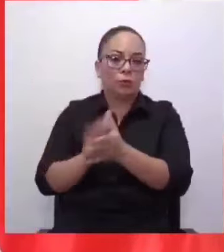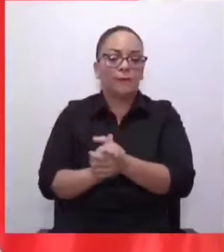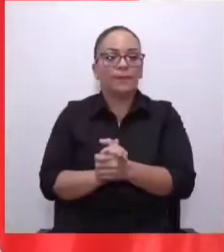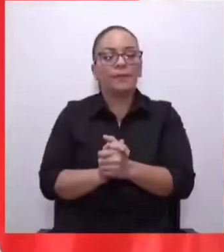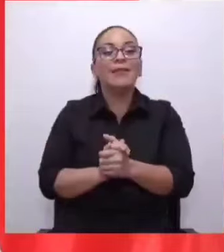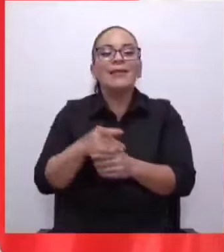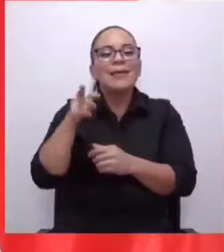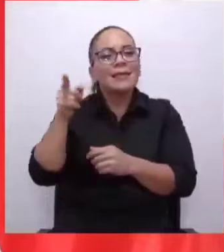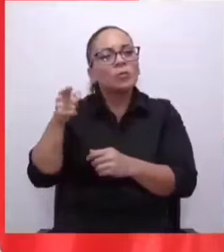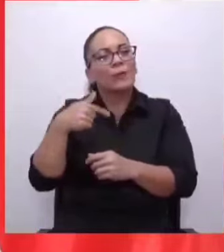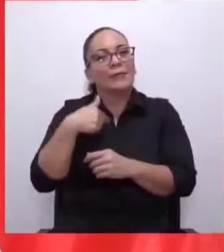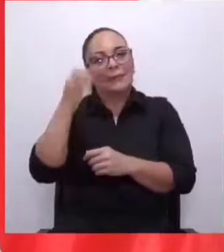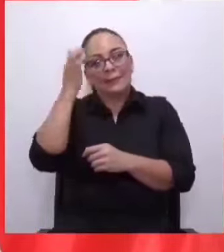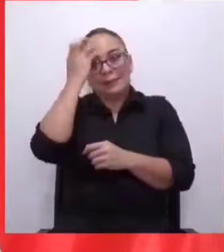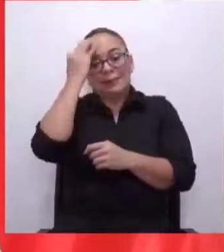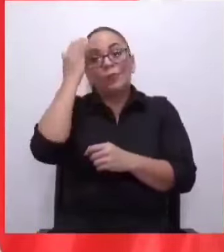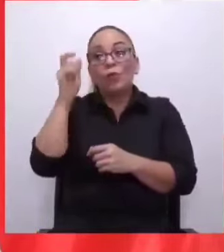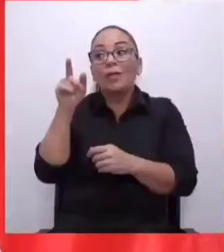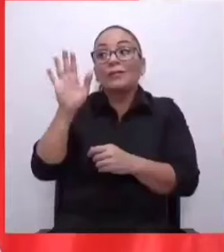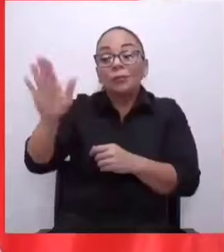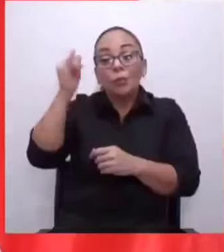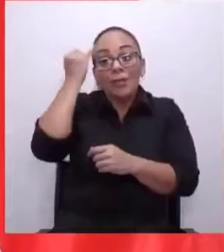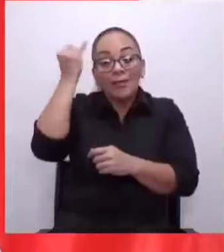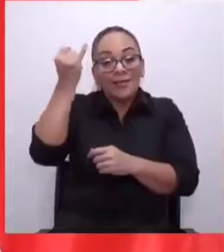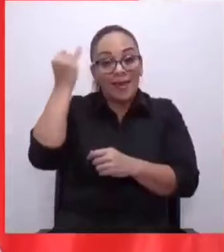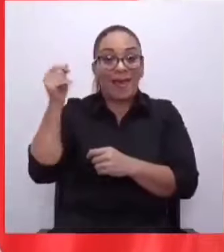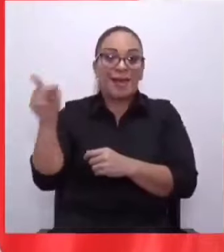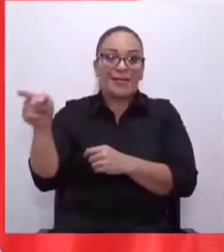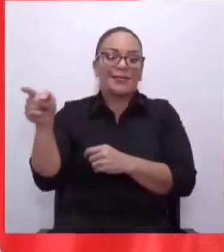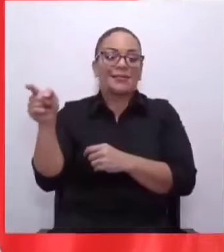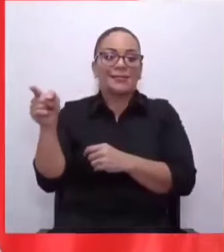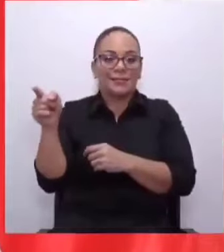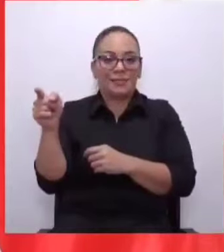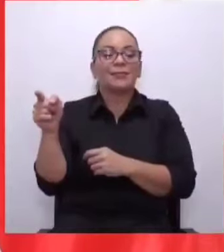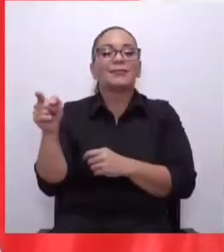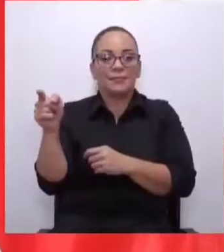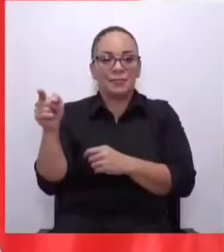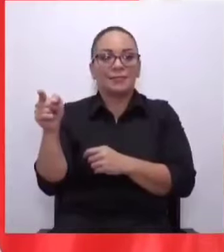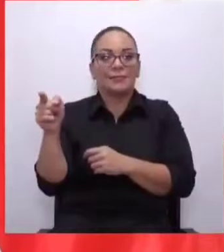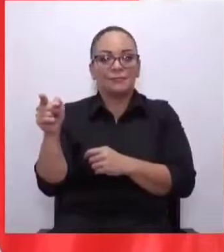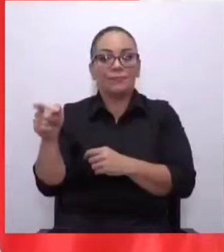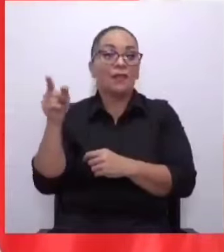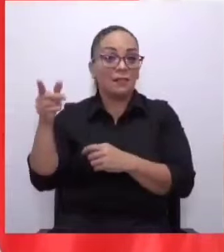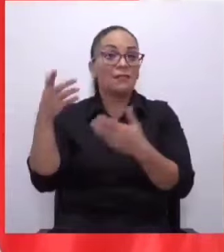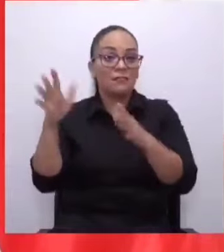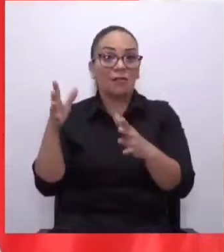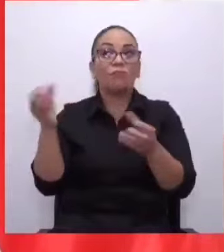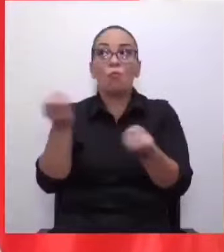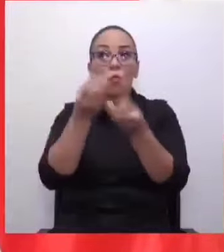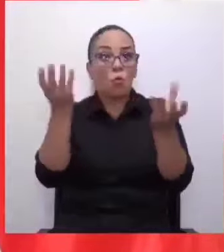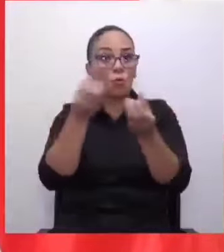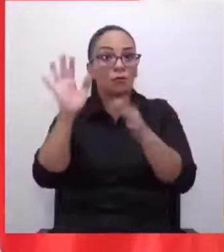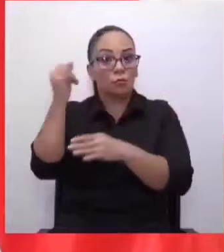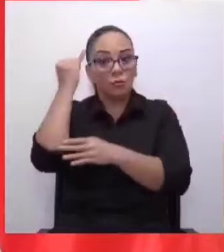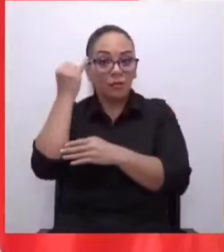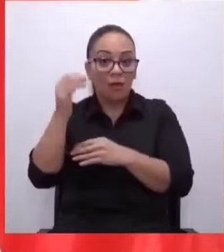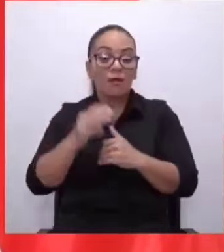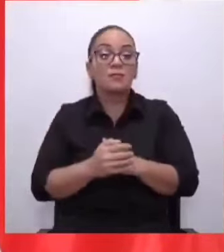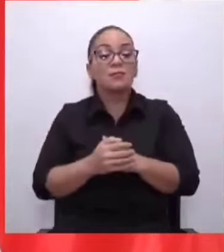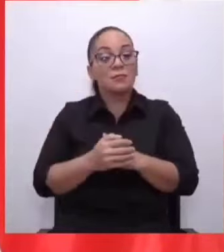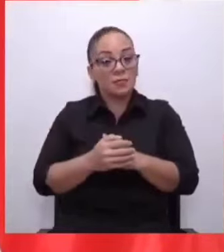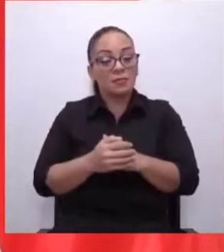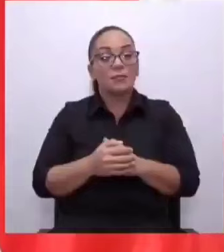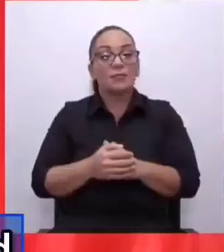trata de las ideas que ella ha hecho públicas y notorias sobre